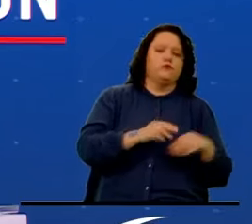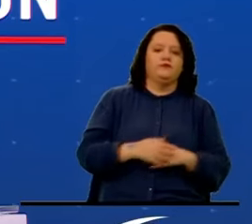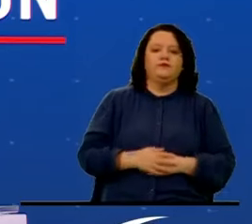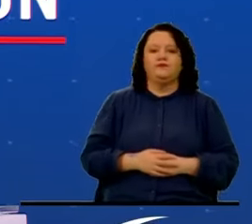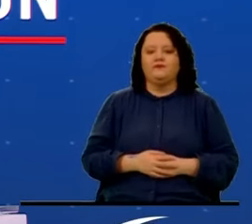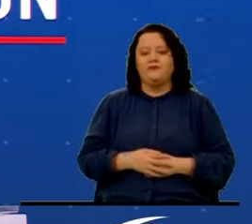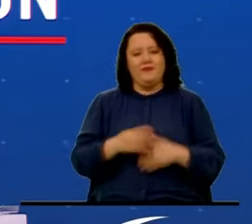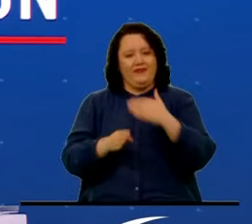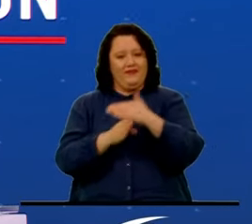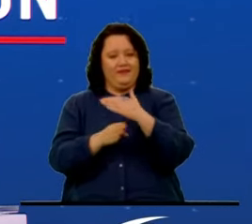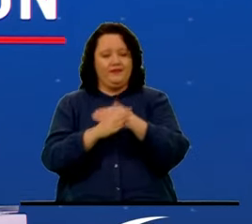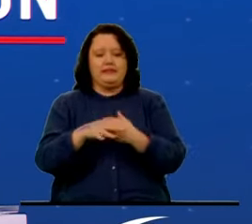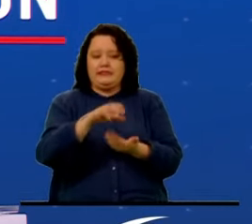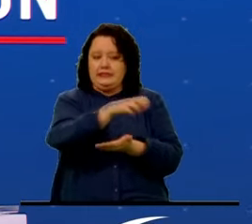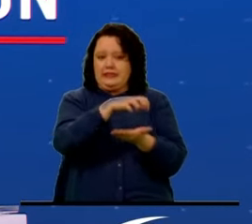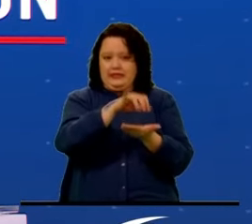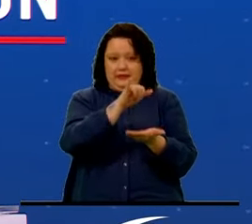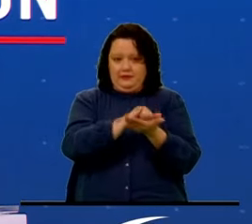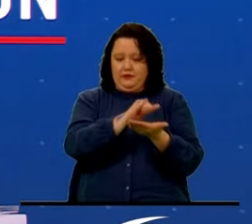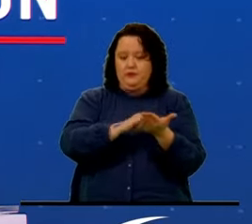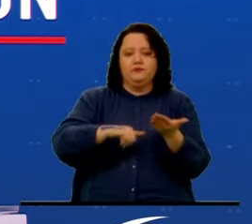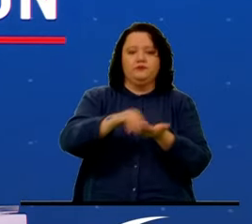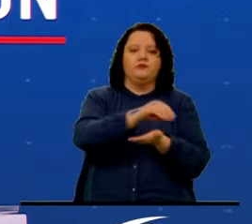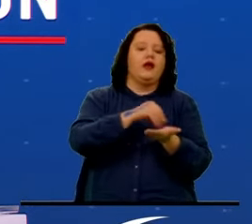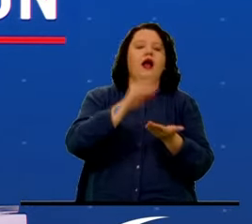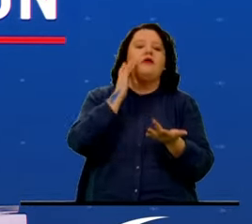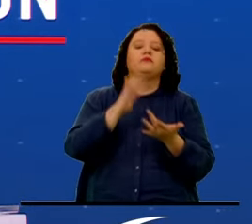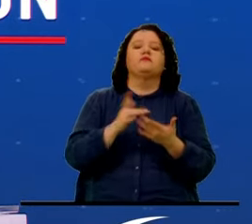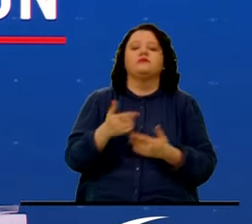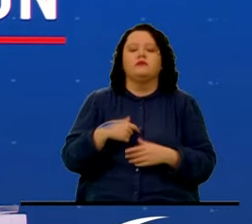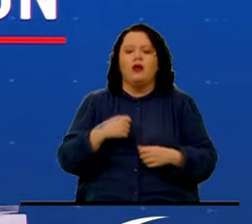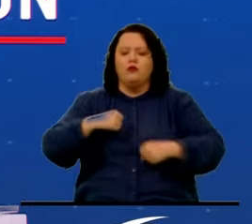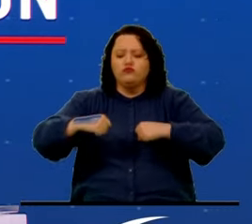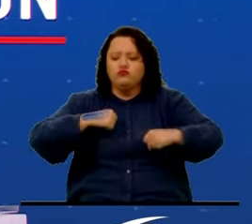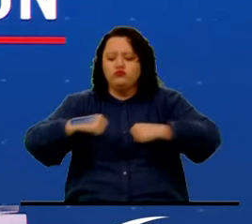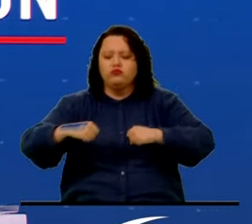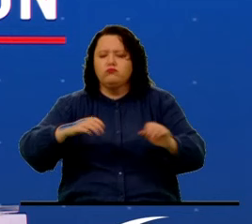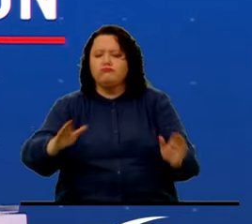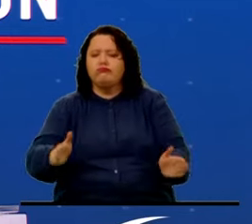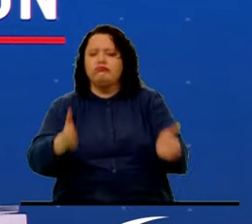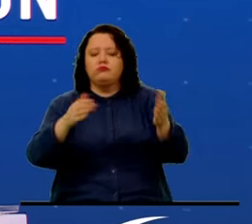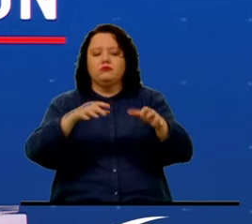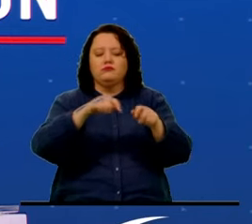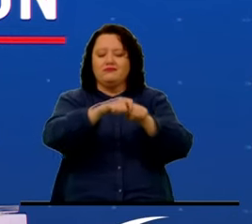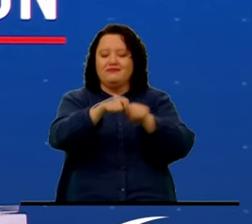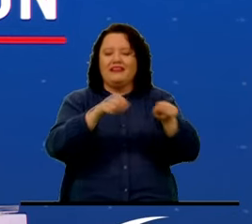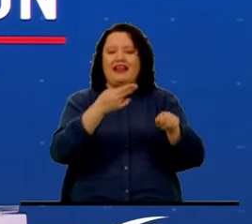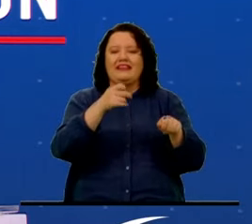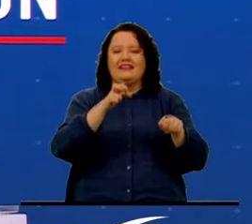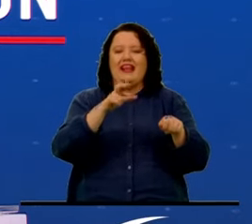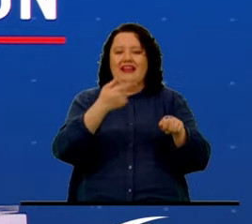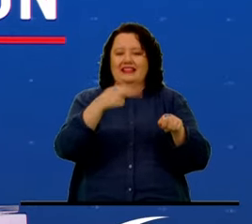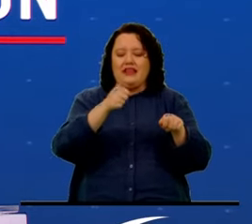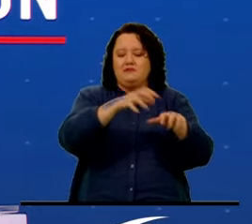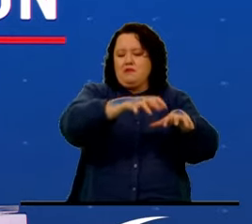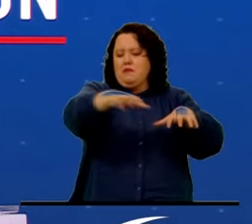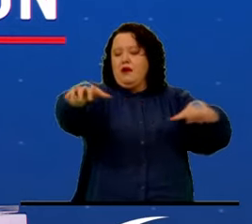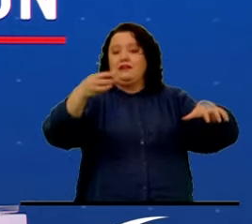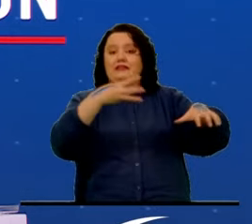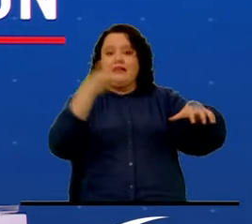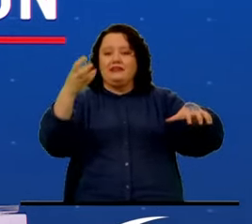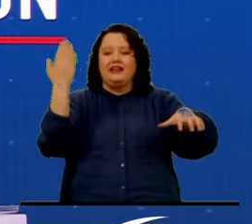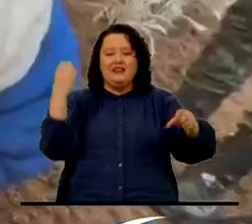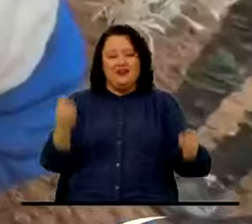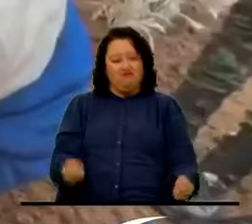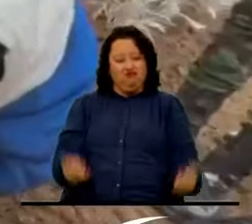Y continuamos en Santander porque iniciaron las acciones para ayudar en la recuperación de más de 300 hectáreas que se quemaron en el incendio del páramo de